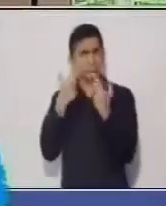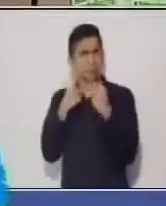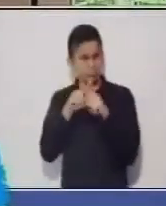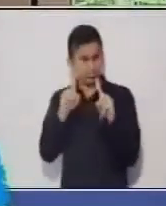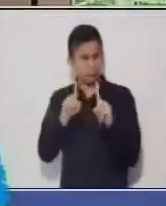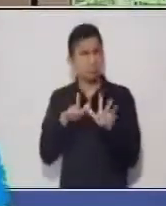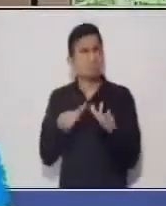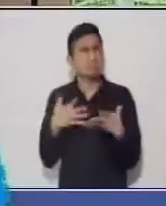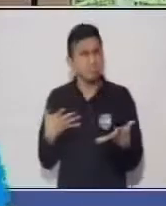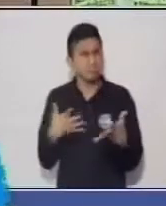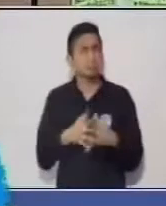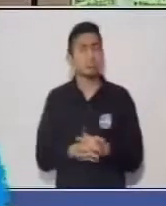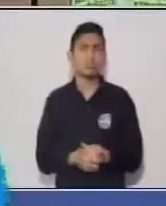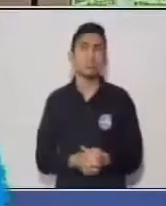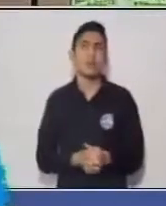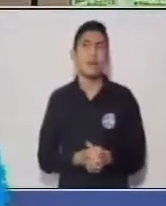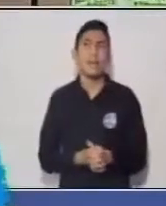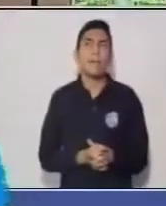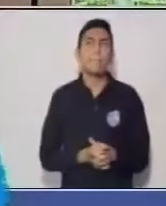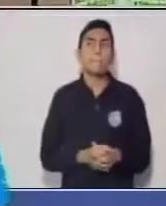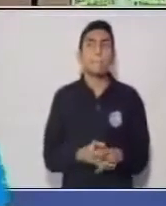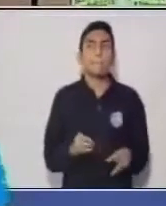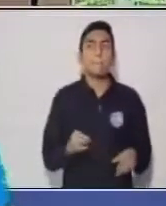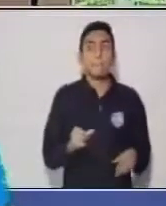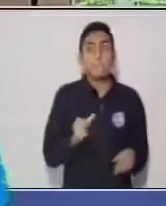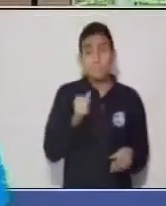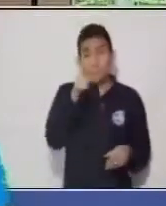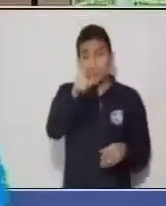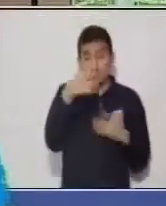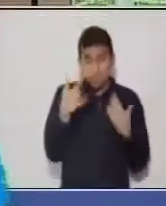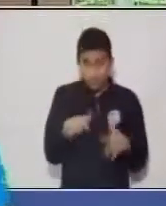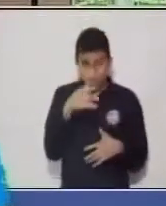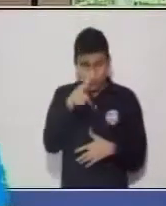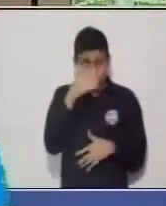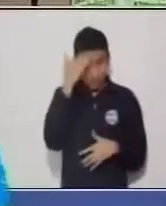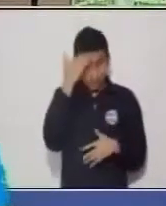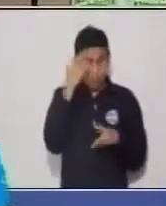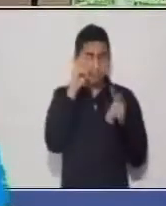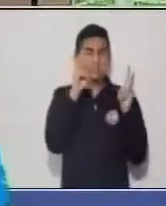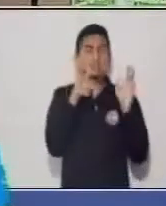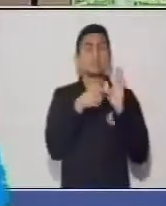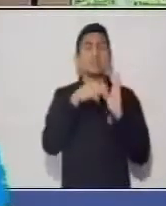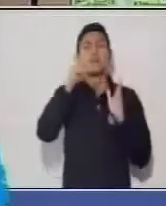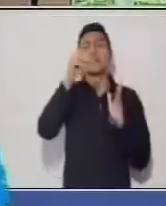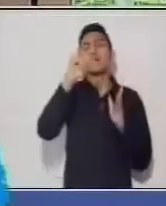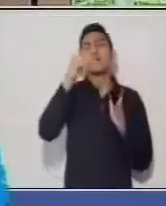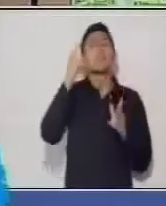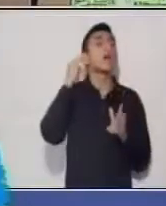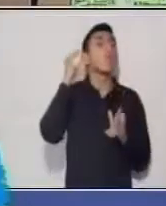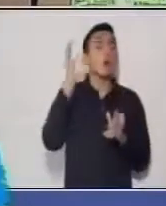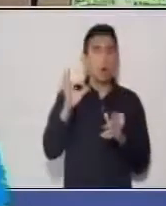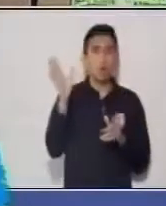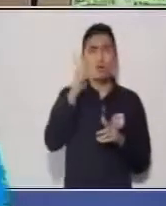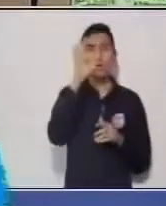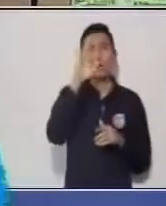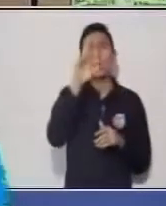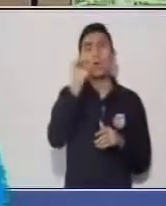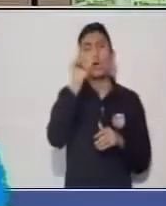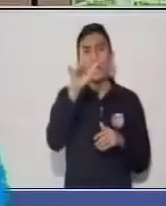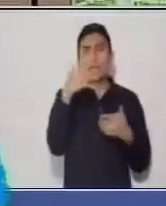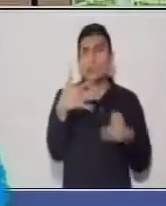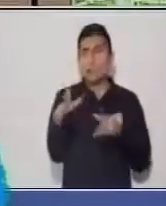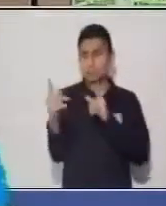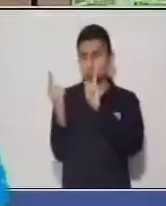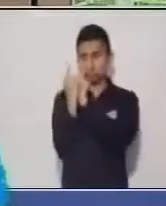Bueno, ¿cómo te podrás haber dado cuenta si hablamos un diálogo oral? Es el que encontramos a nuestro